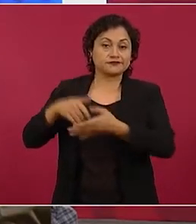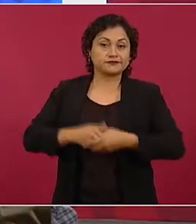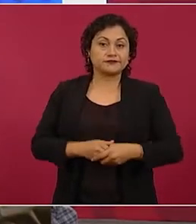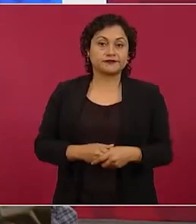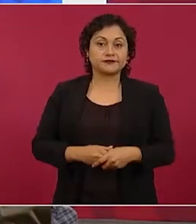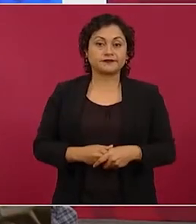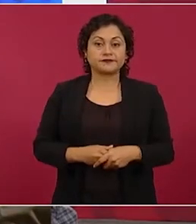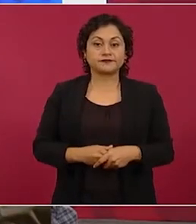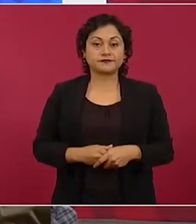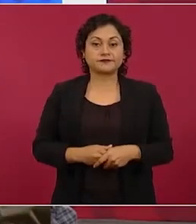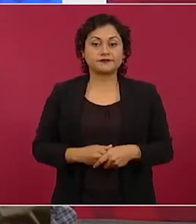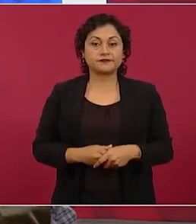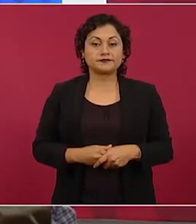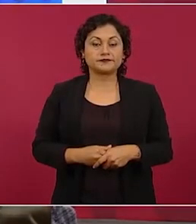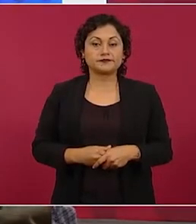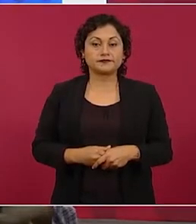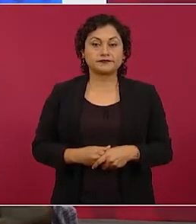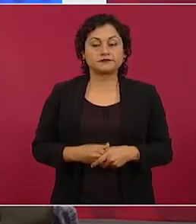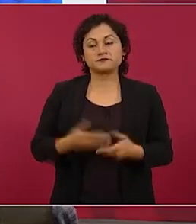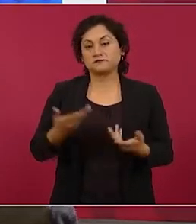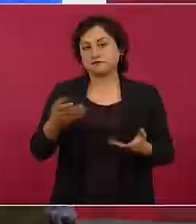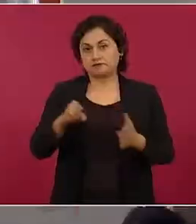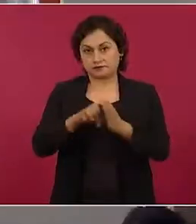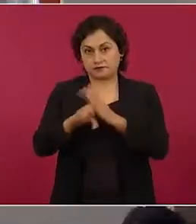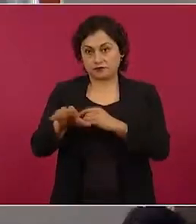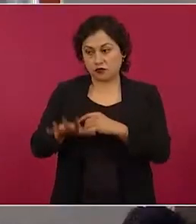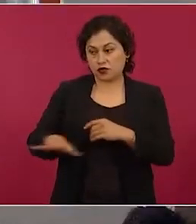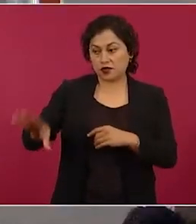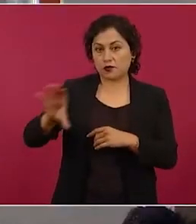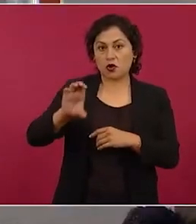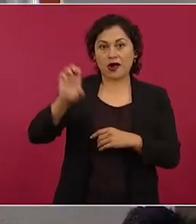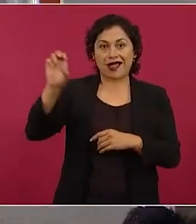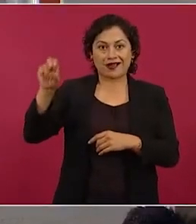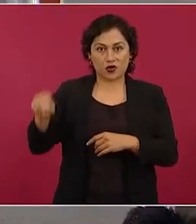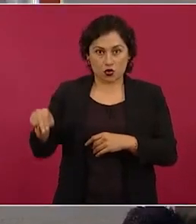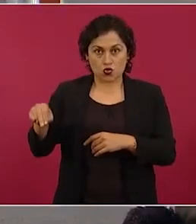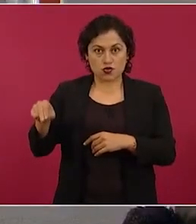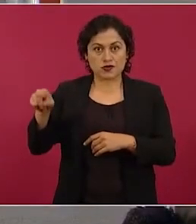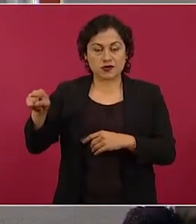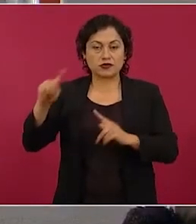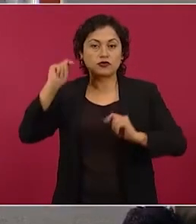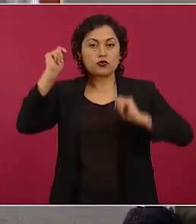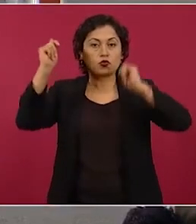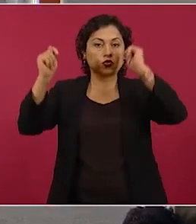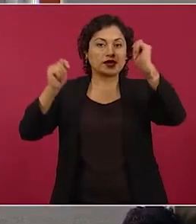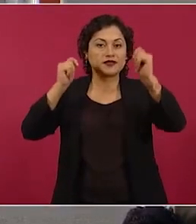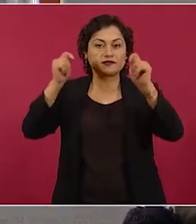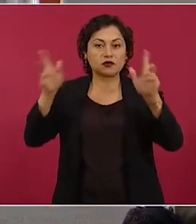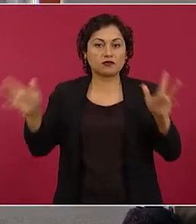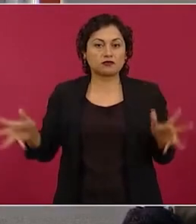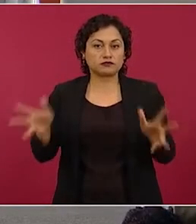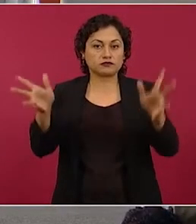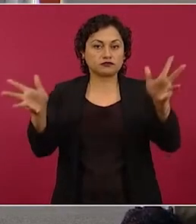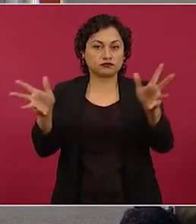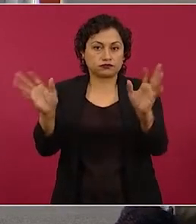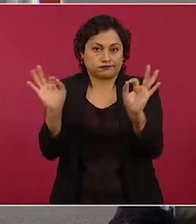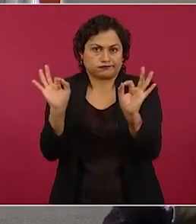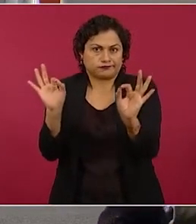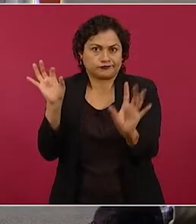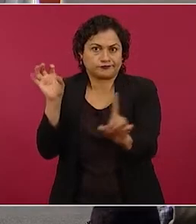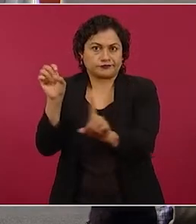Este proyecto de Cancún para el fomento al turismo fue exitoso.